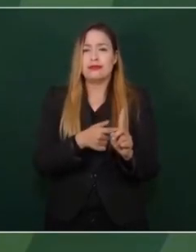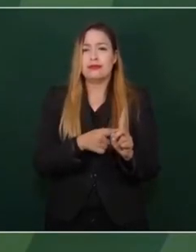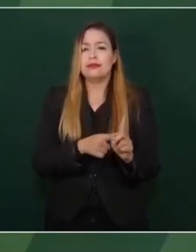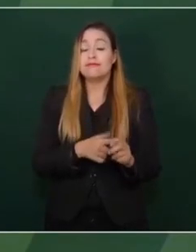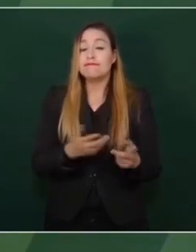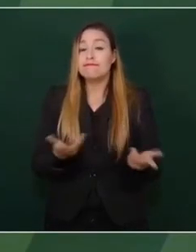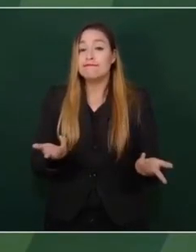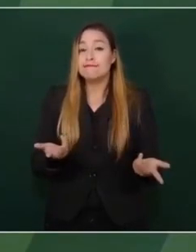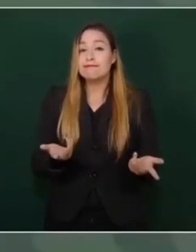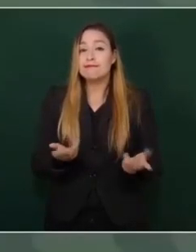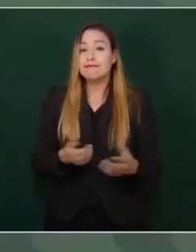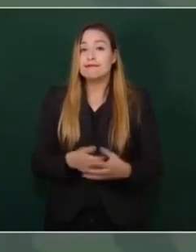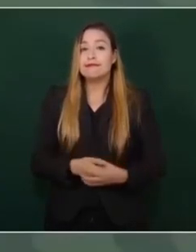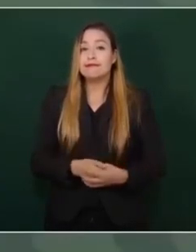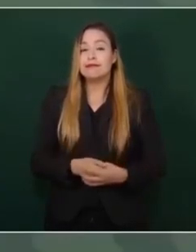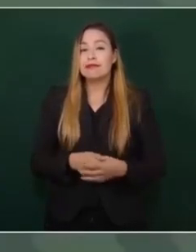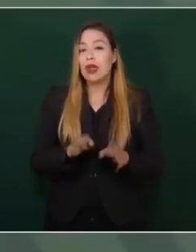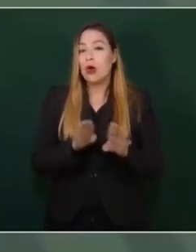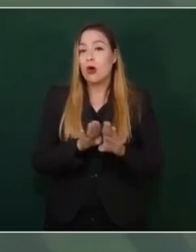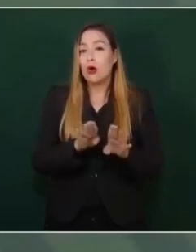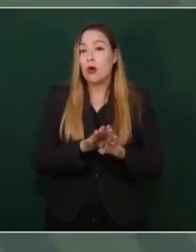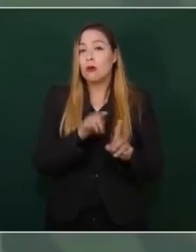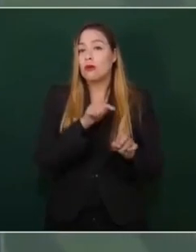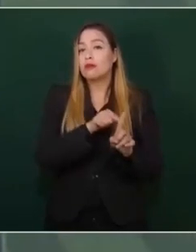Entonces, ¿cómo cambia?